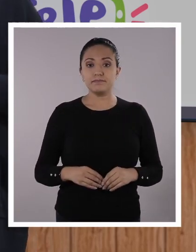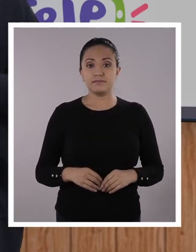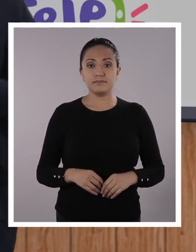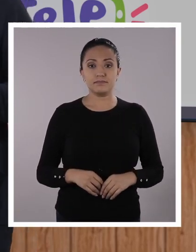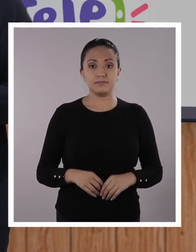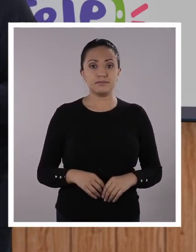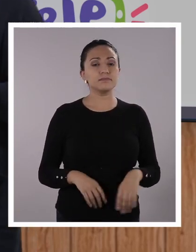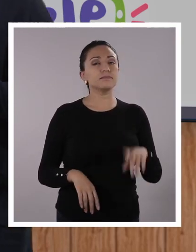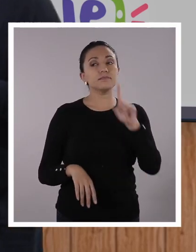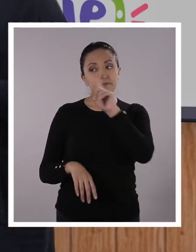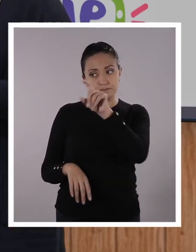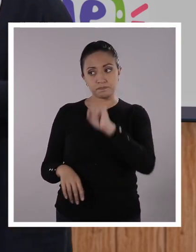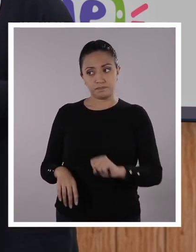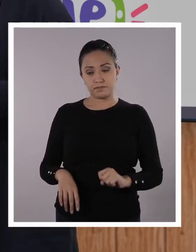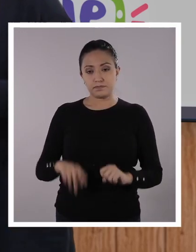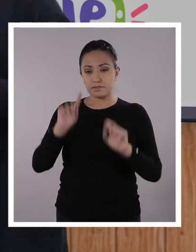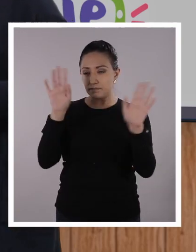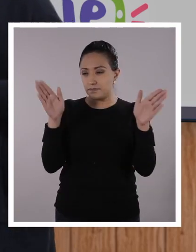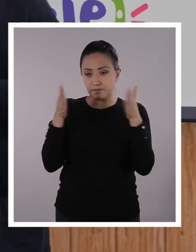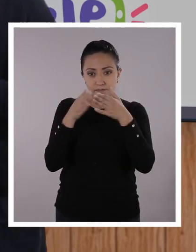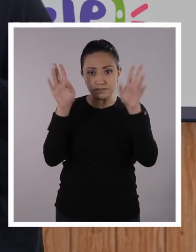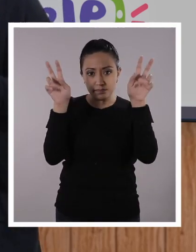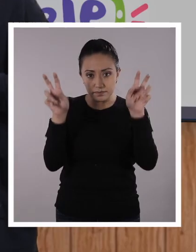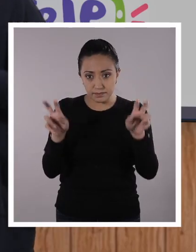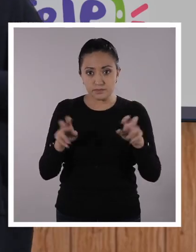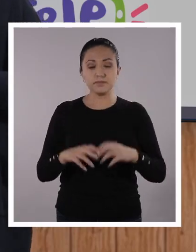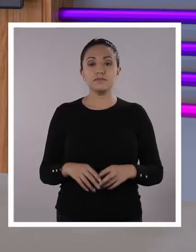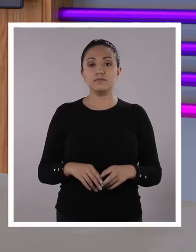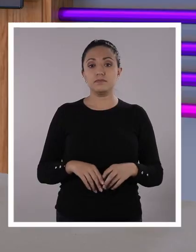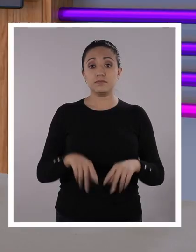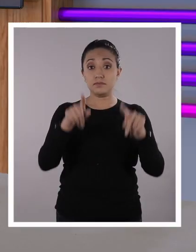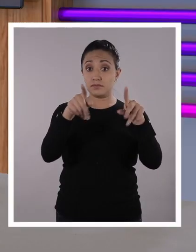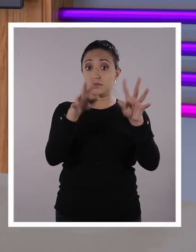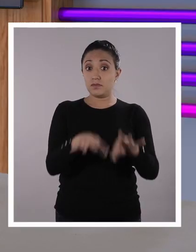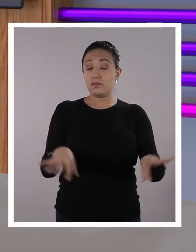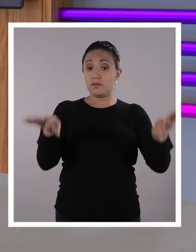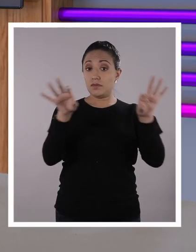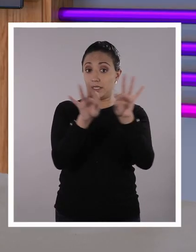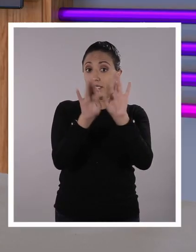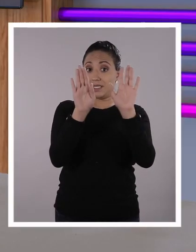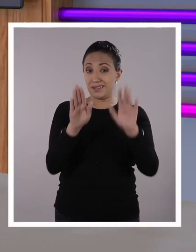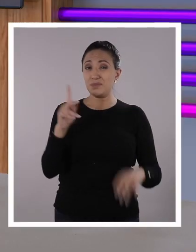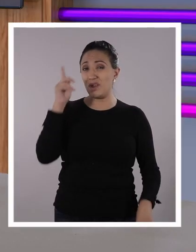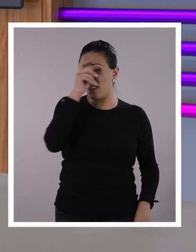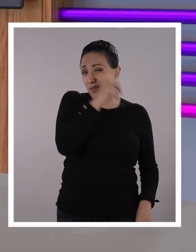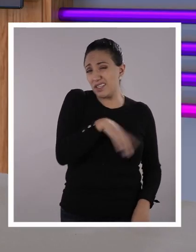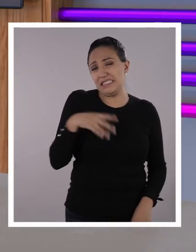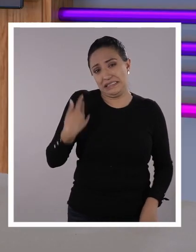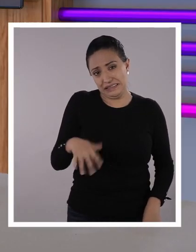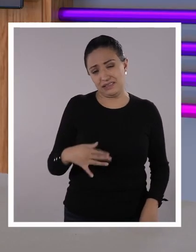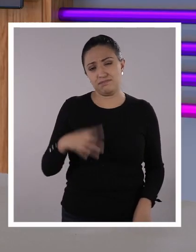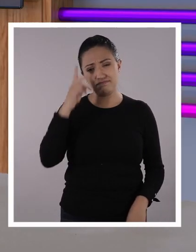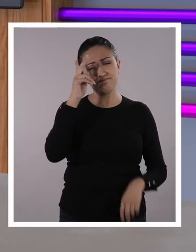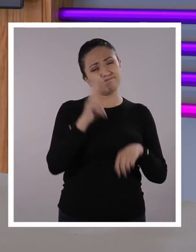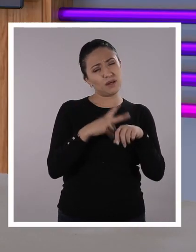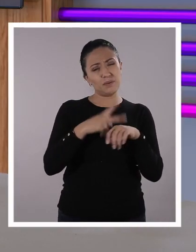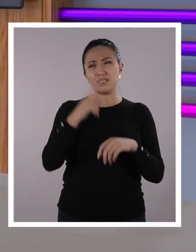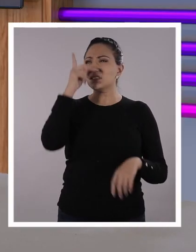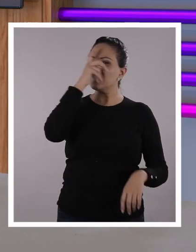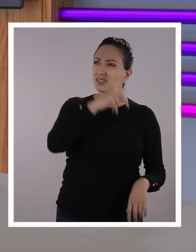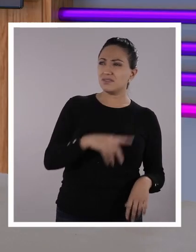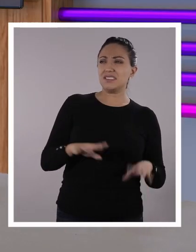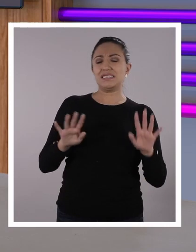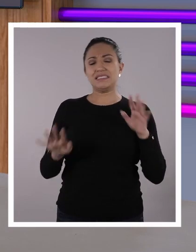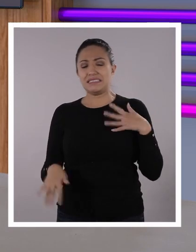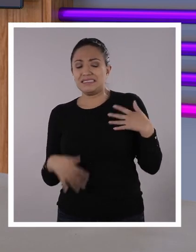profe. Santi, para ir cerrando este aprendizaje, que puede convertirse como en complicado a veces, ¿por qué es importante que los